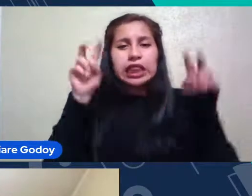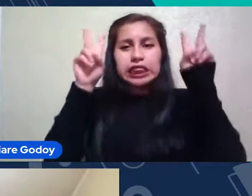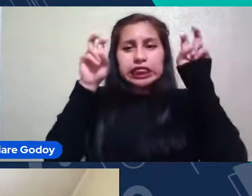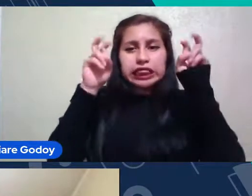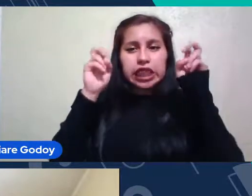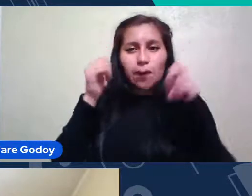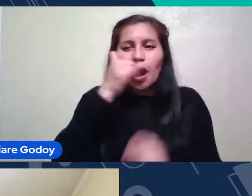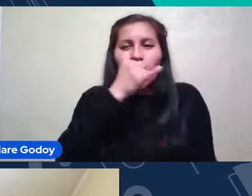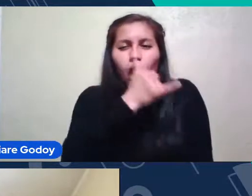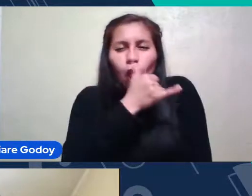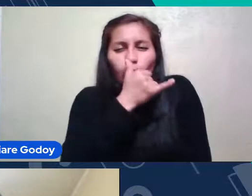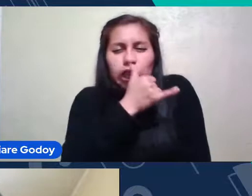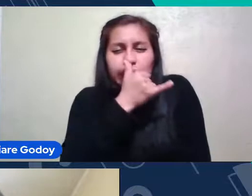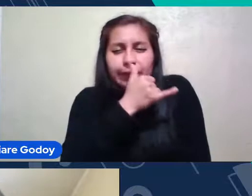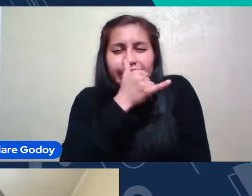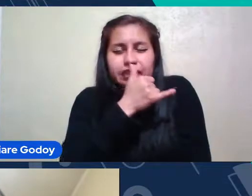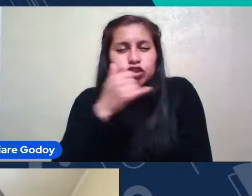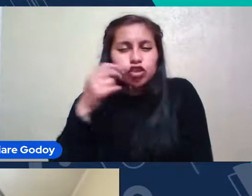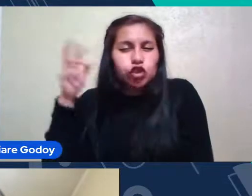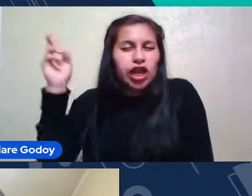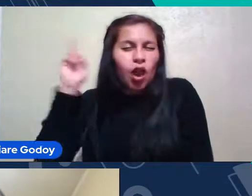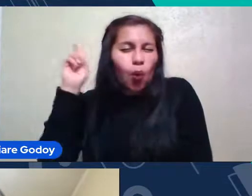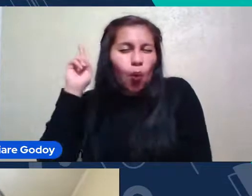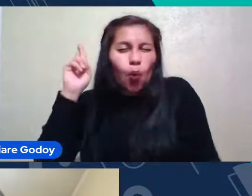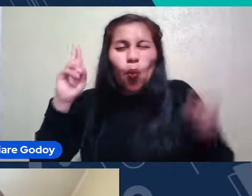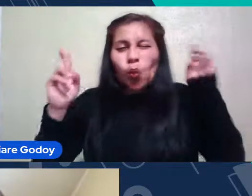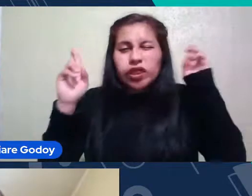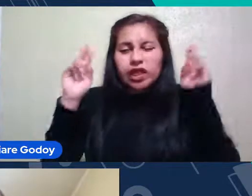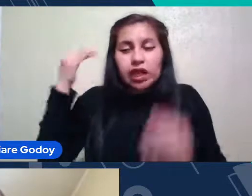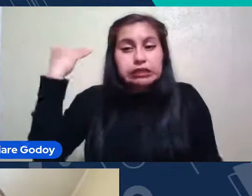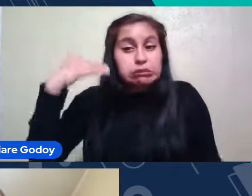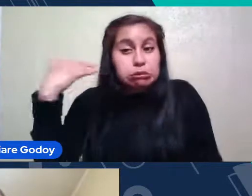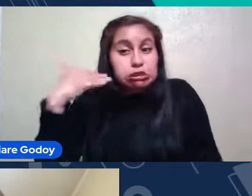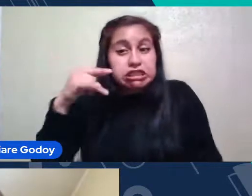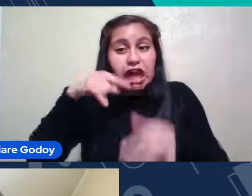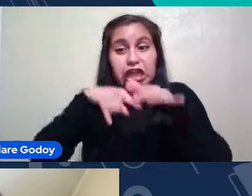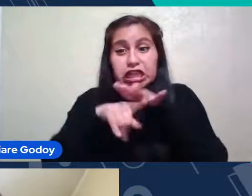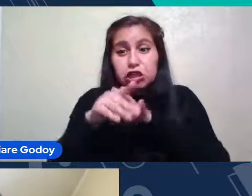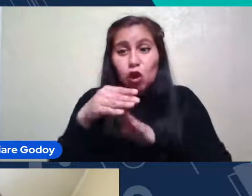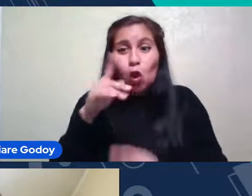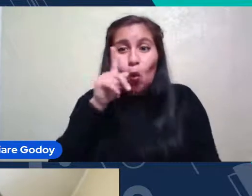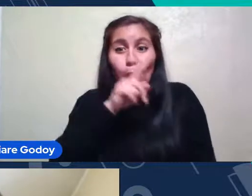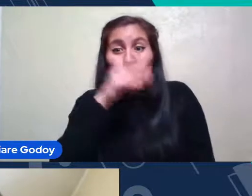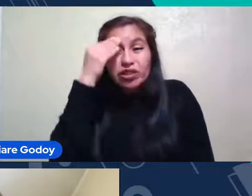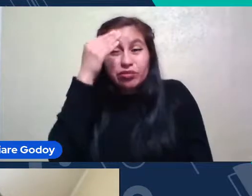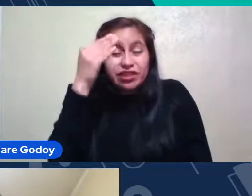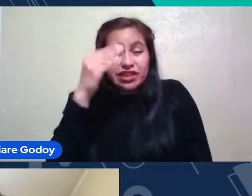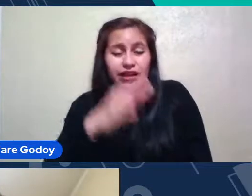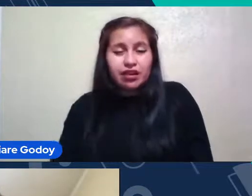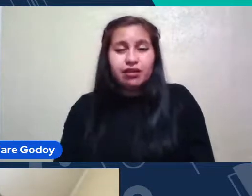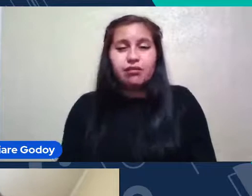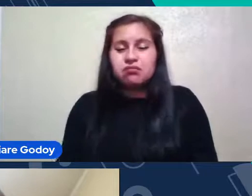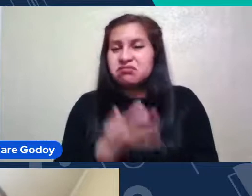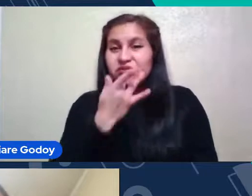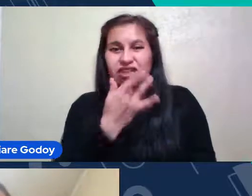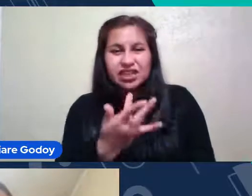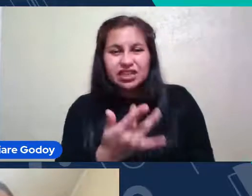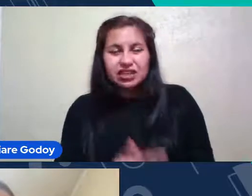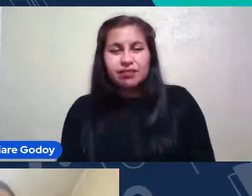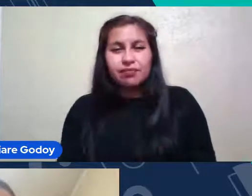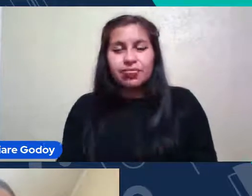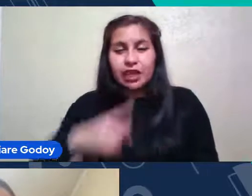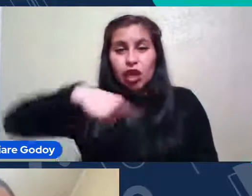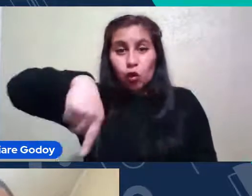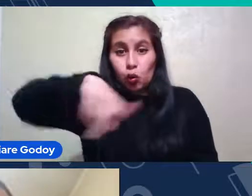Acústica Que ha estado Bastante latente Dentro de estos últimos días Dentro Sobre todo Por Bueno Nuestra